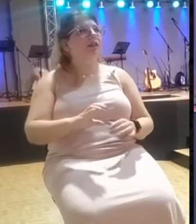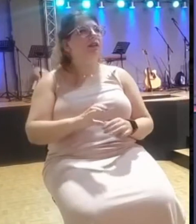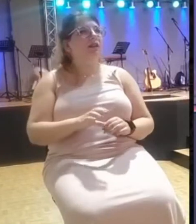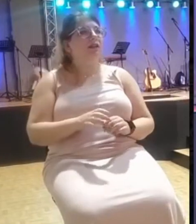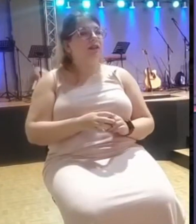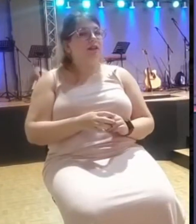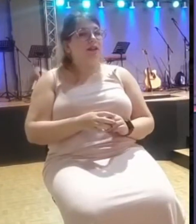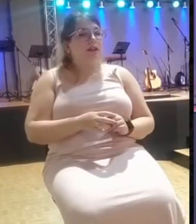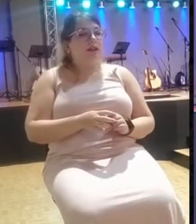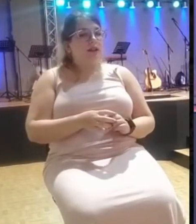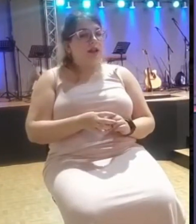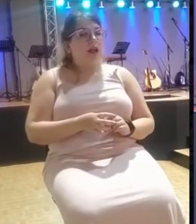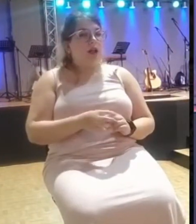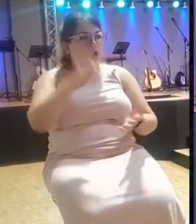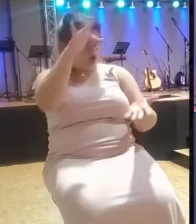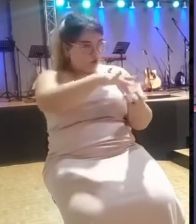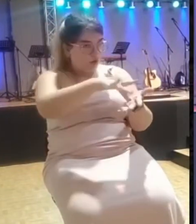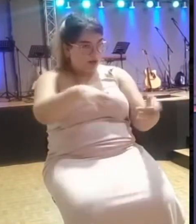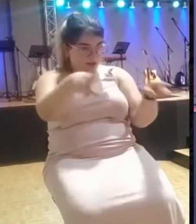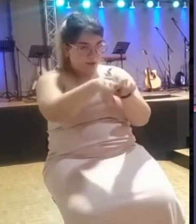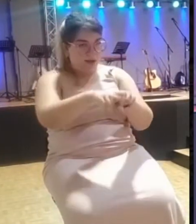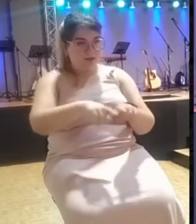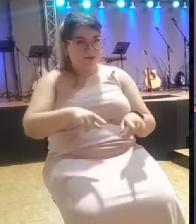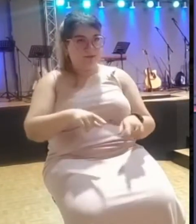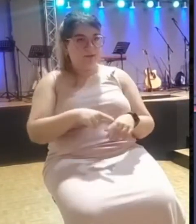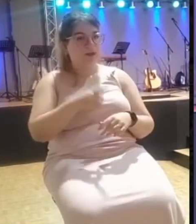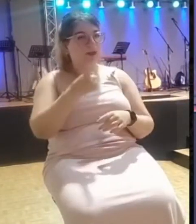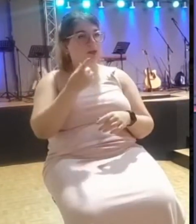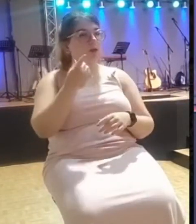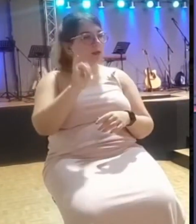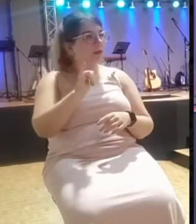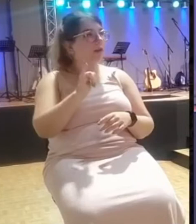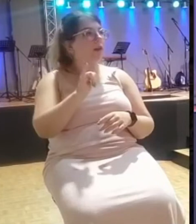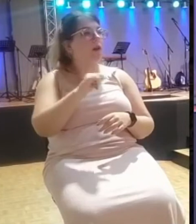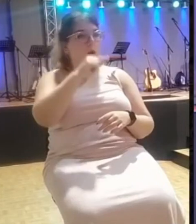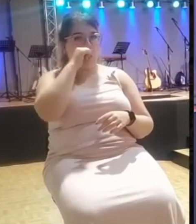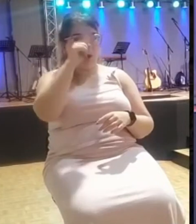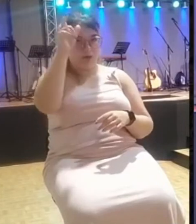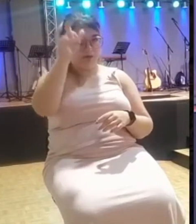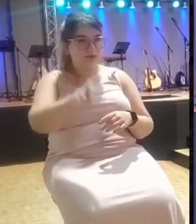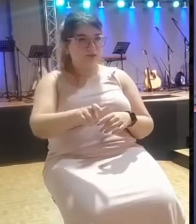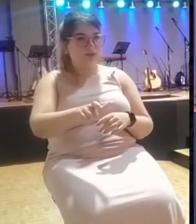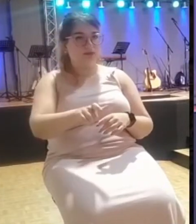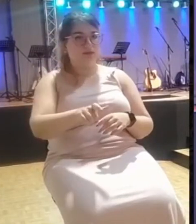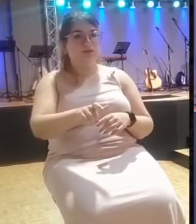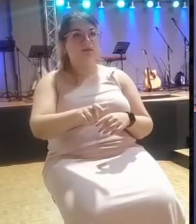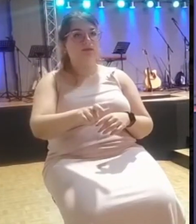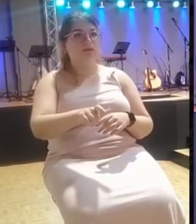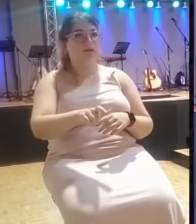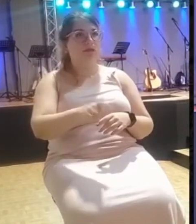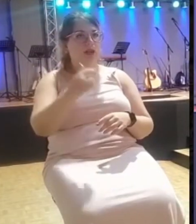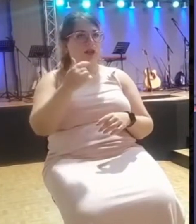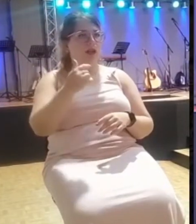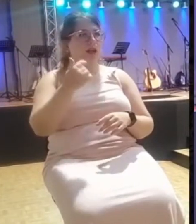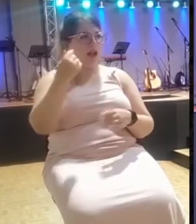pasó algo similar, ¿verdad? Había, había un hombre, en varias ocasiones, esto no lo